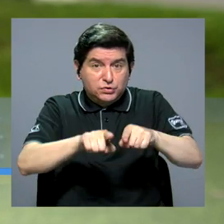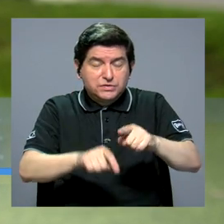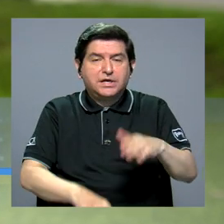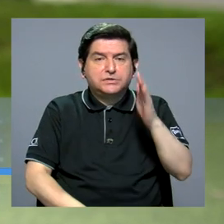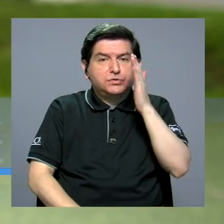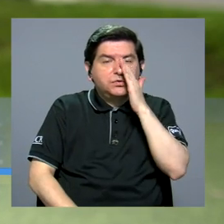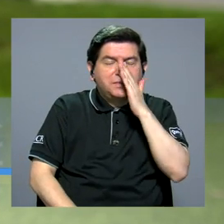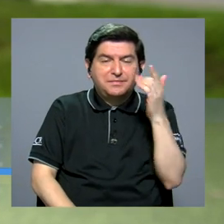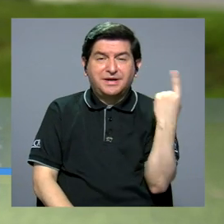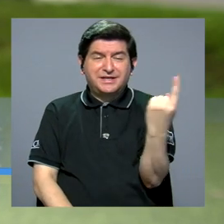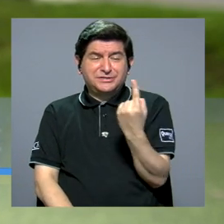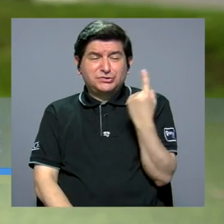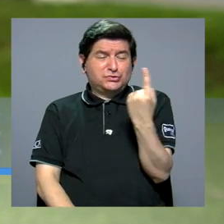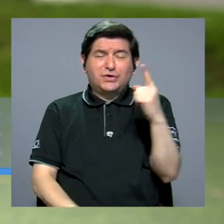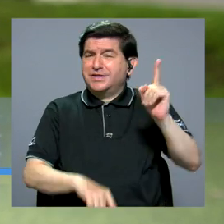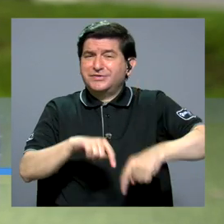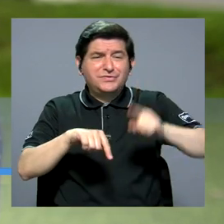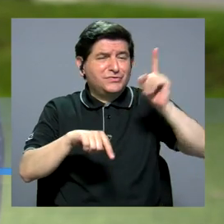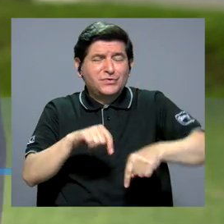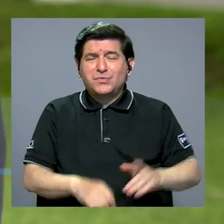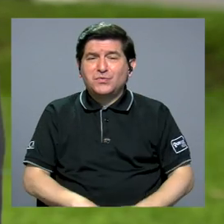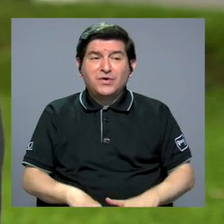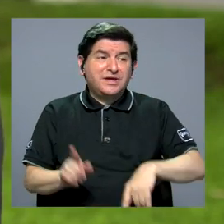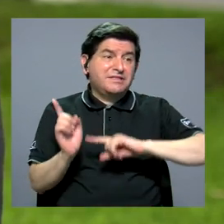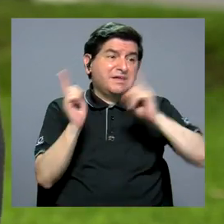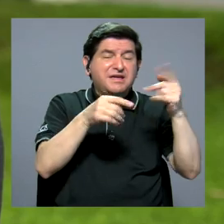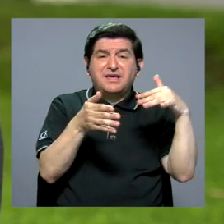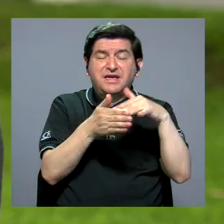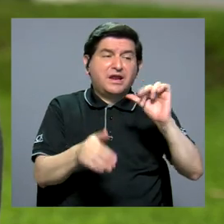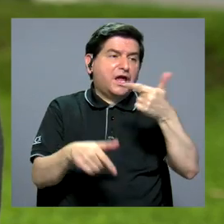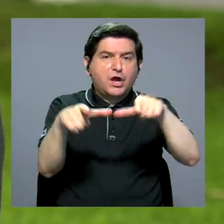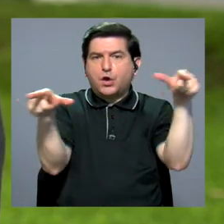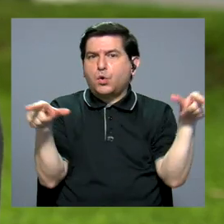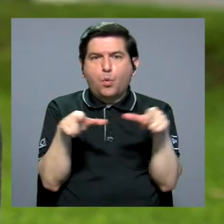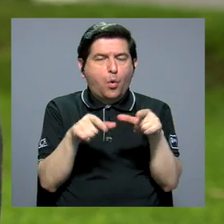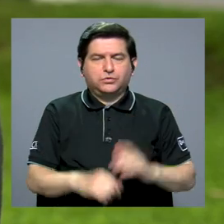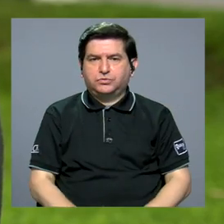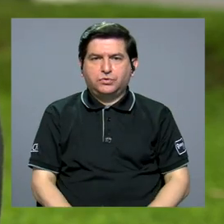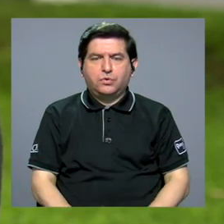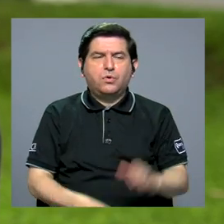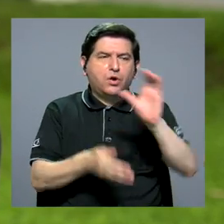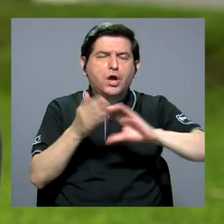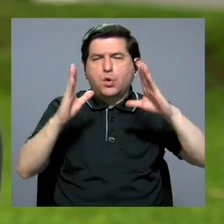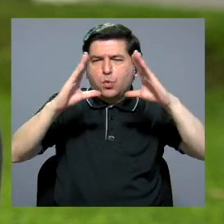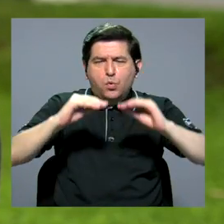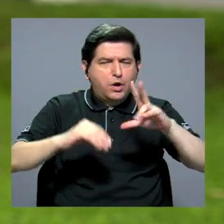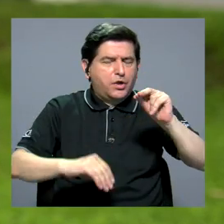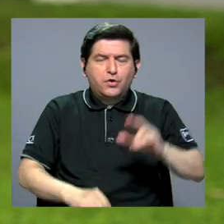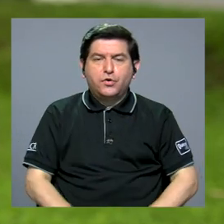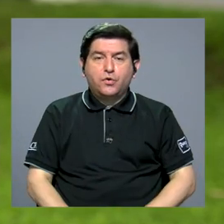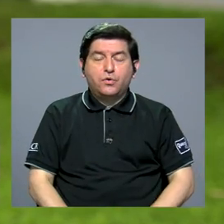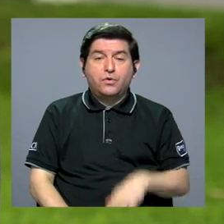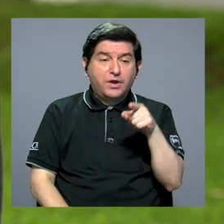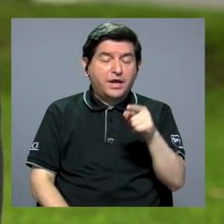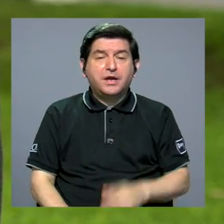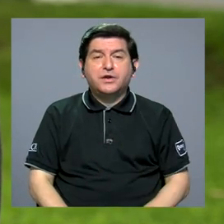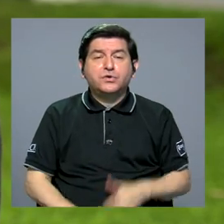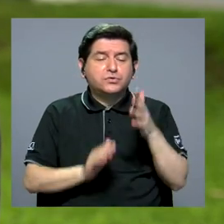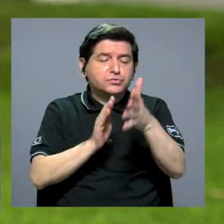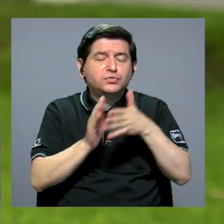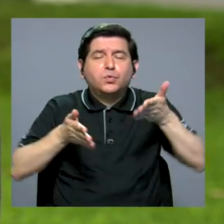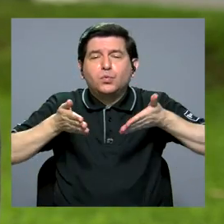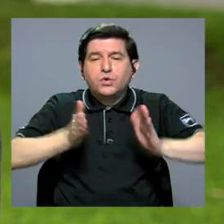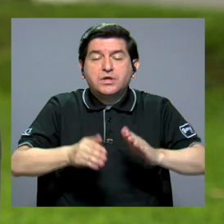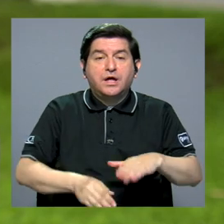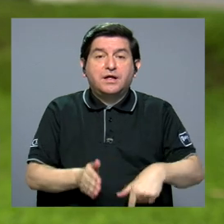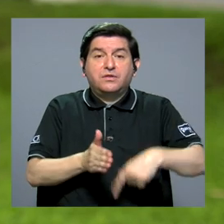son mamás solas que no pueden salir a estudiar en otro lado, a un nocturno o algo, porque tienen que cuidar hijos